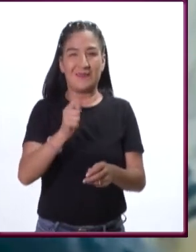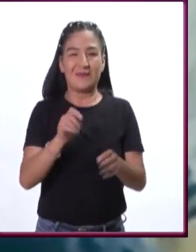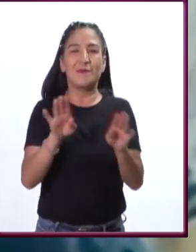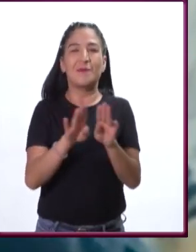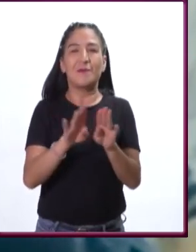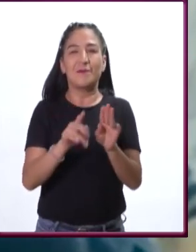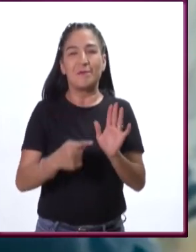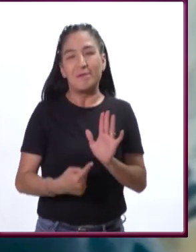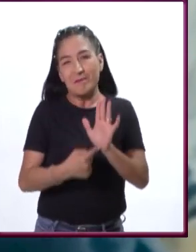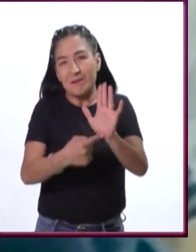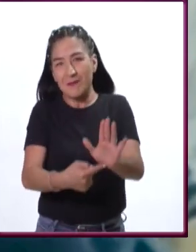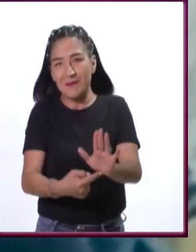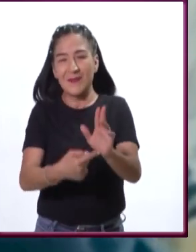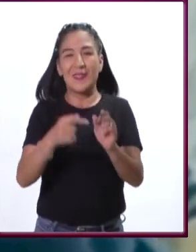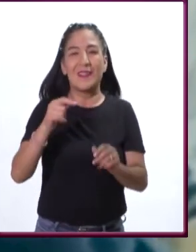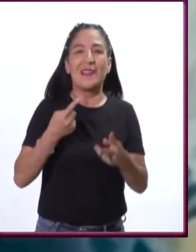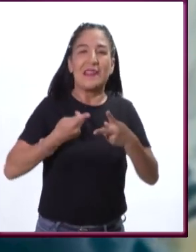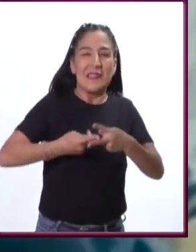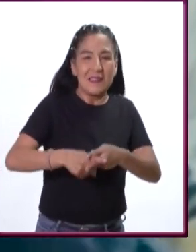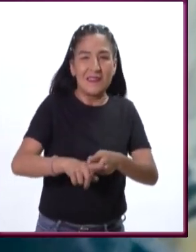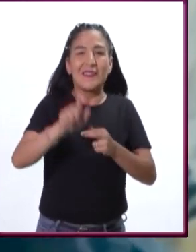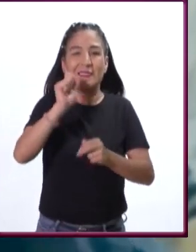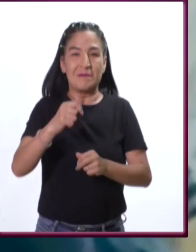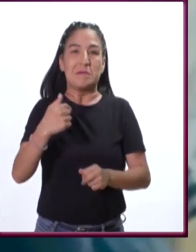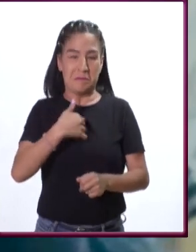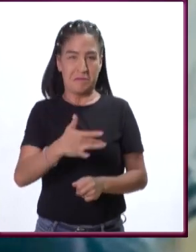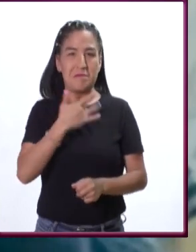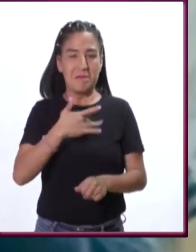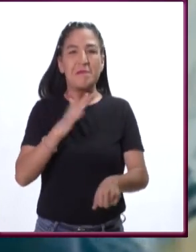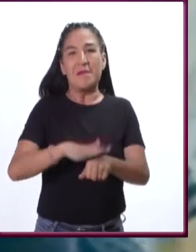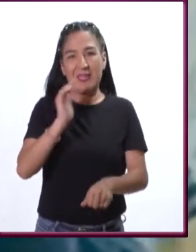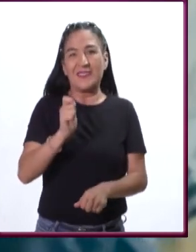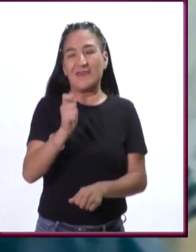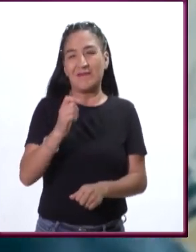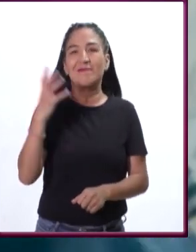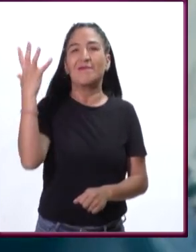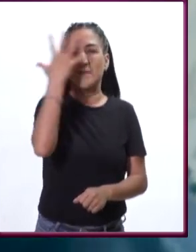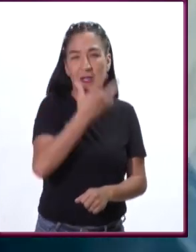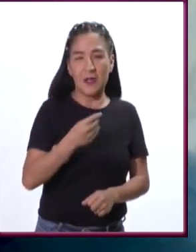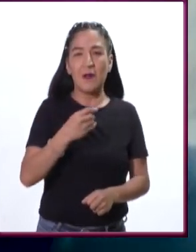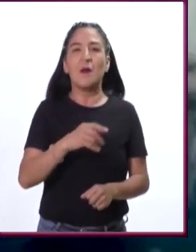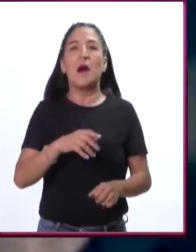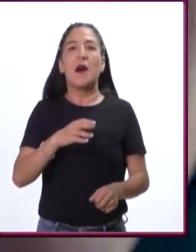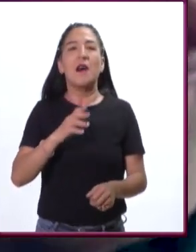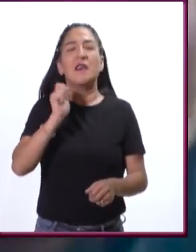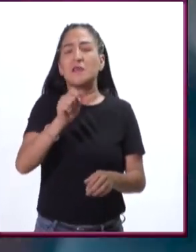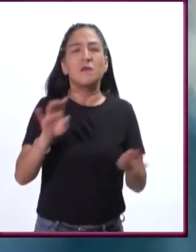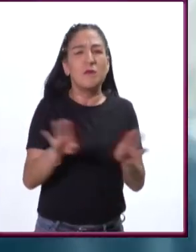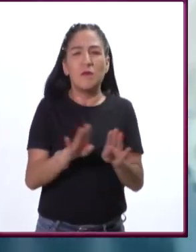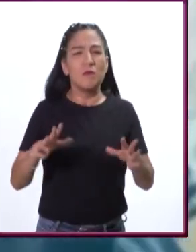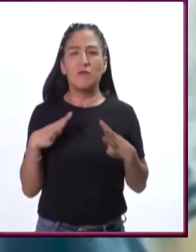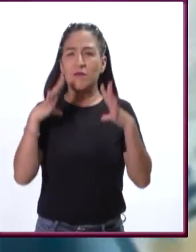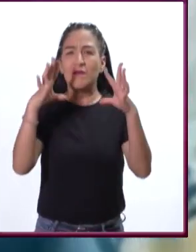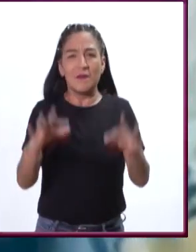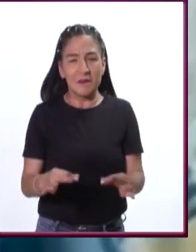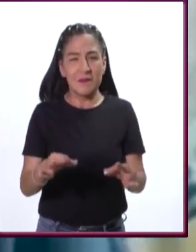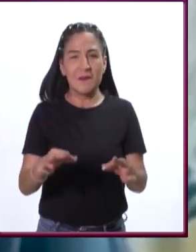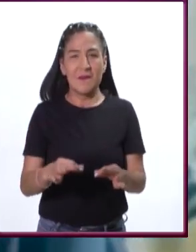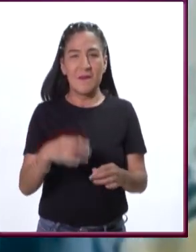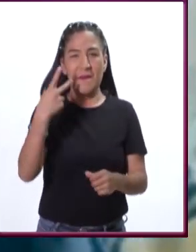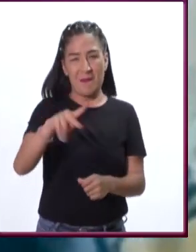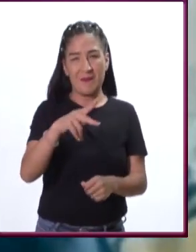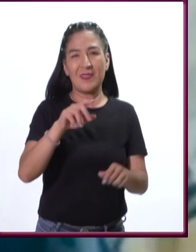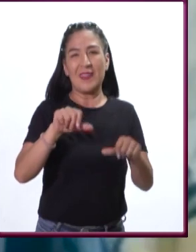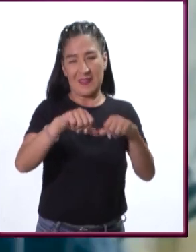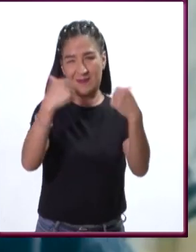parece sensacional, que ahora ya es de recursos compartidos, pero que nació de una